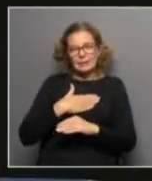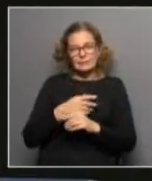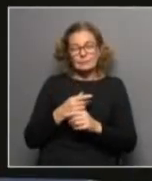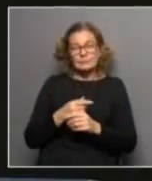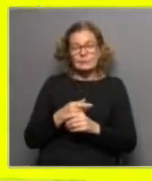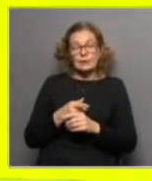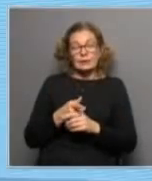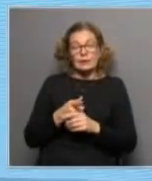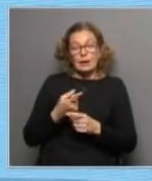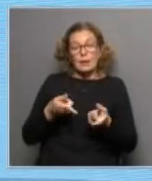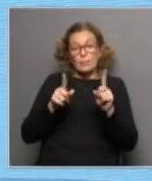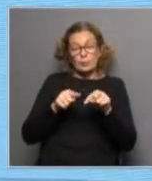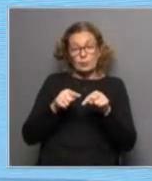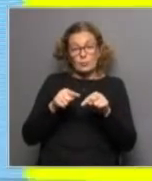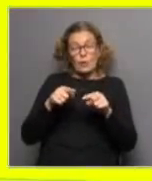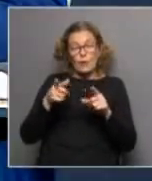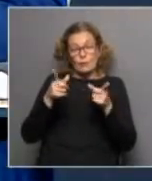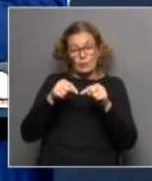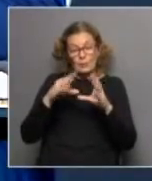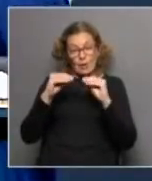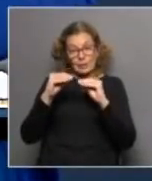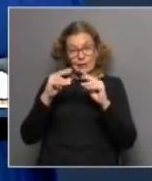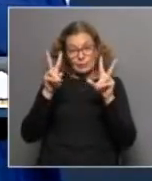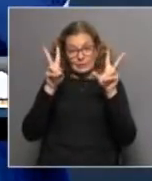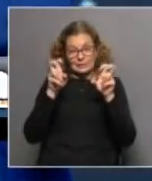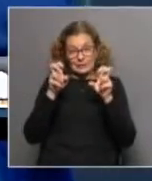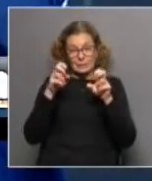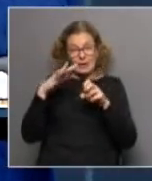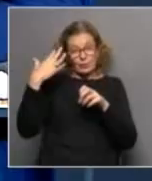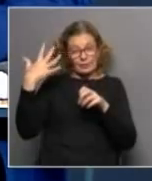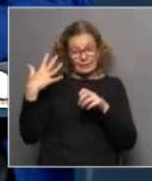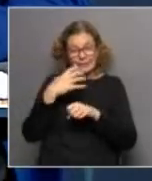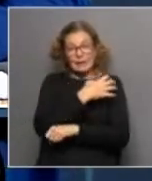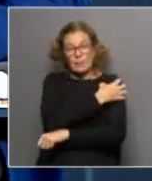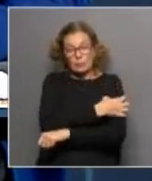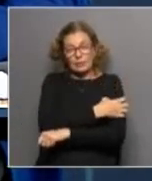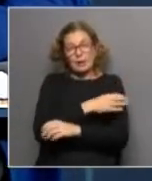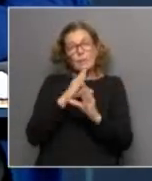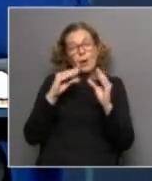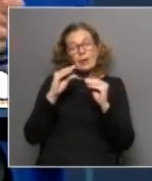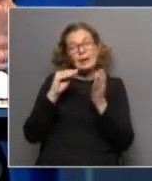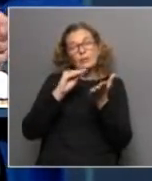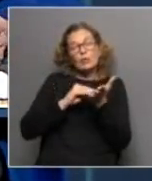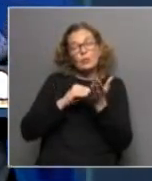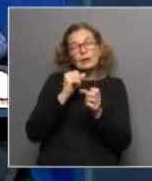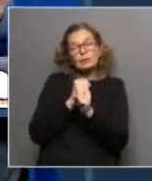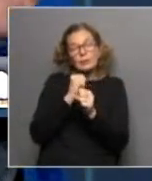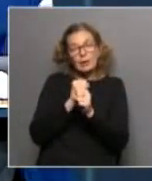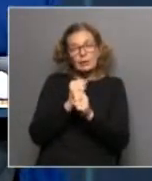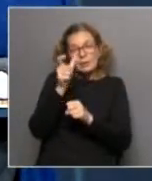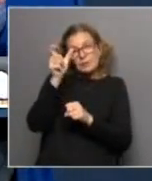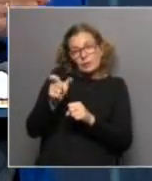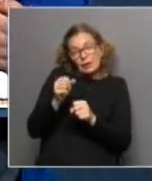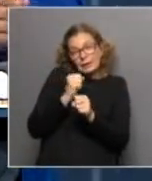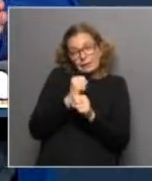Denise, Ricardo, en el próximo bloque vamos a meternos con otra pata de la adolescencia y de la pobreza y es los trabajadores, las personas que